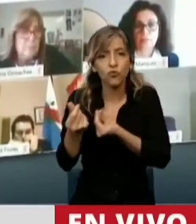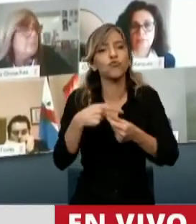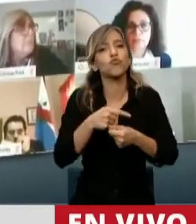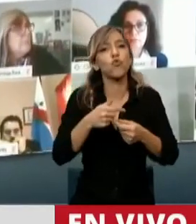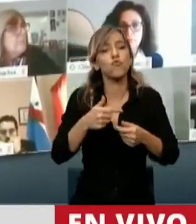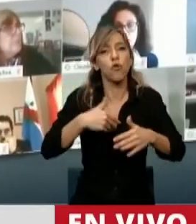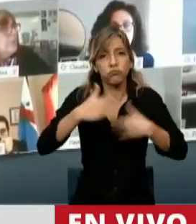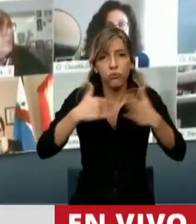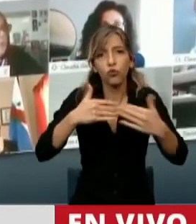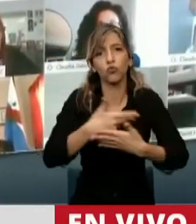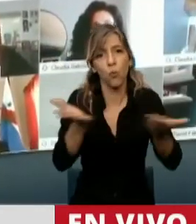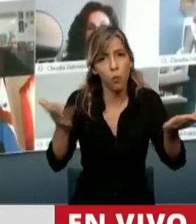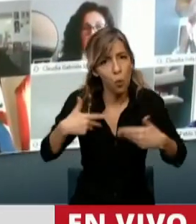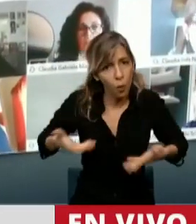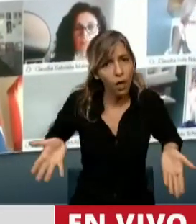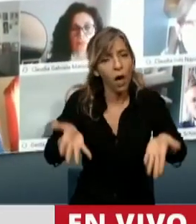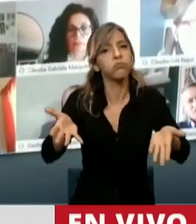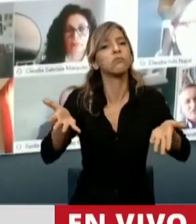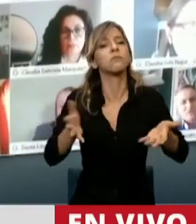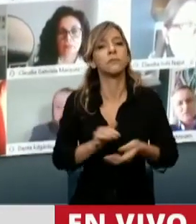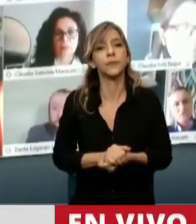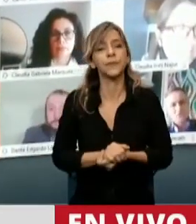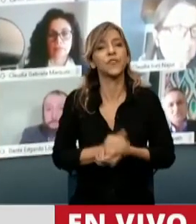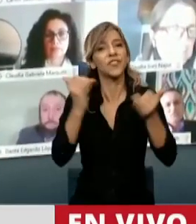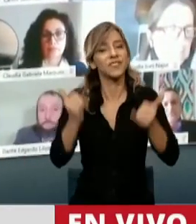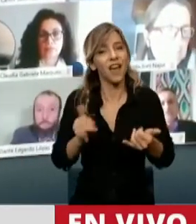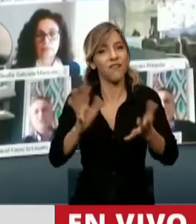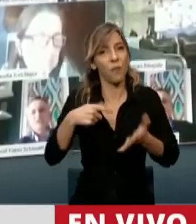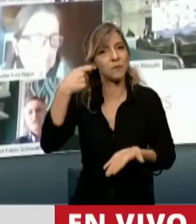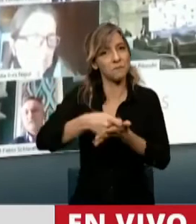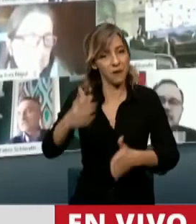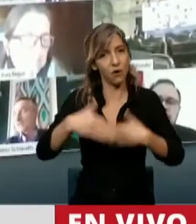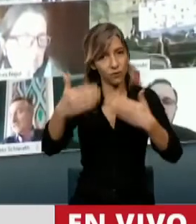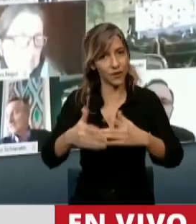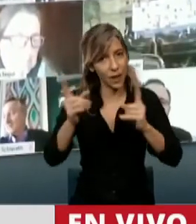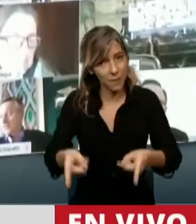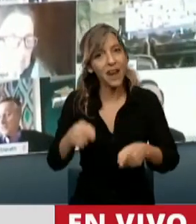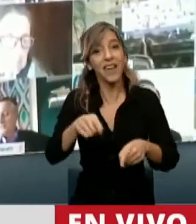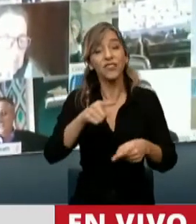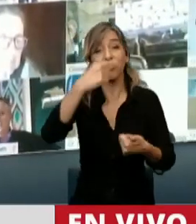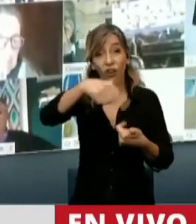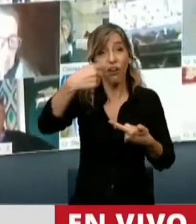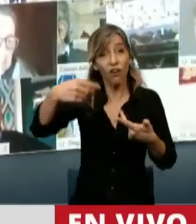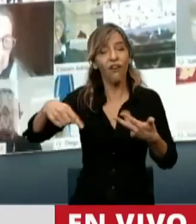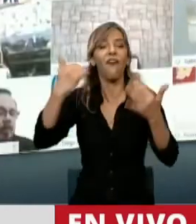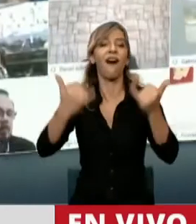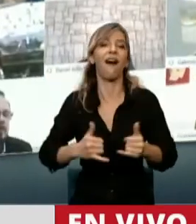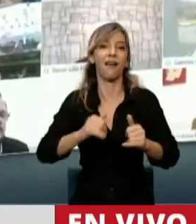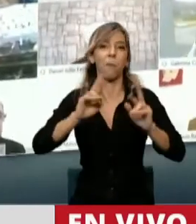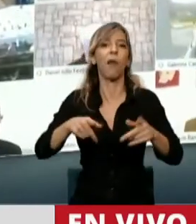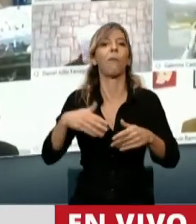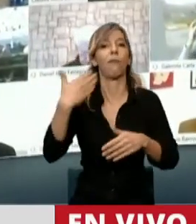de la obra pública, y en esta moratoria que entendemos claves para volver a lograr la senda del crecimiento económico. En consecuencia,